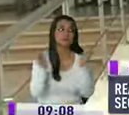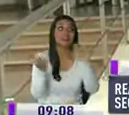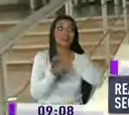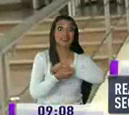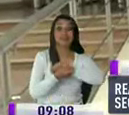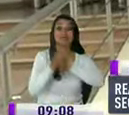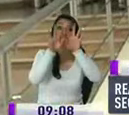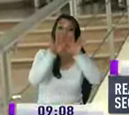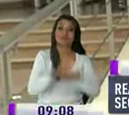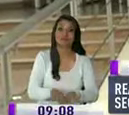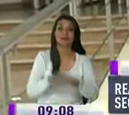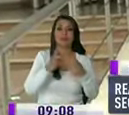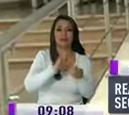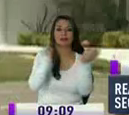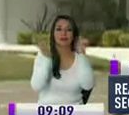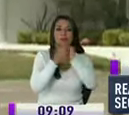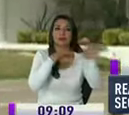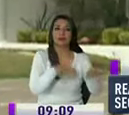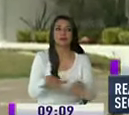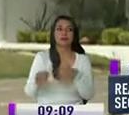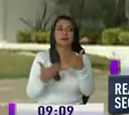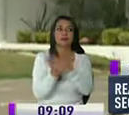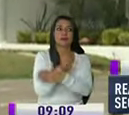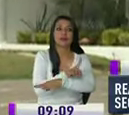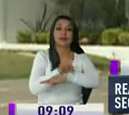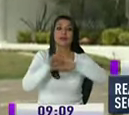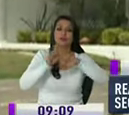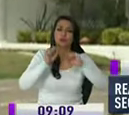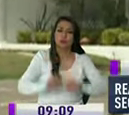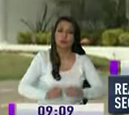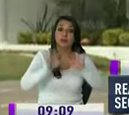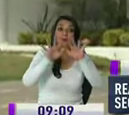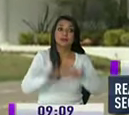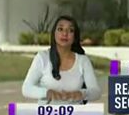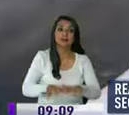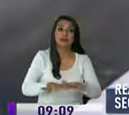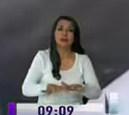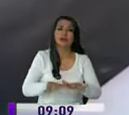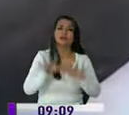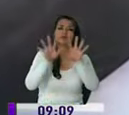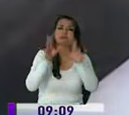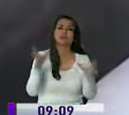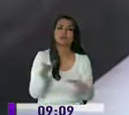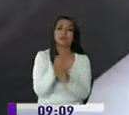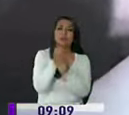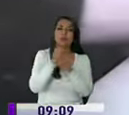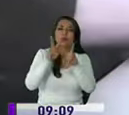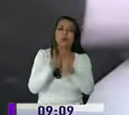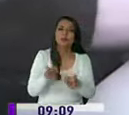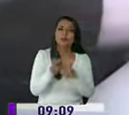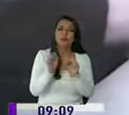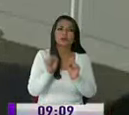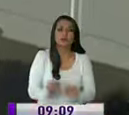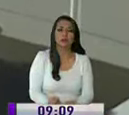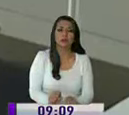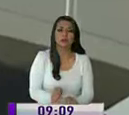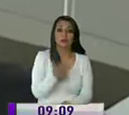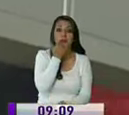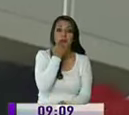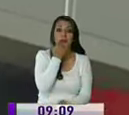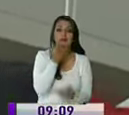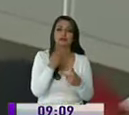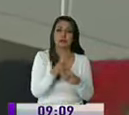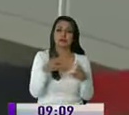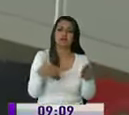secretaría de un giro en su manejo y que la nueva dirección pueden rumbar a la secretaría de inteligencia en un camino de investigación de delitos y